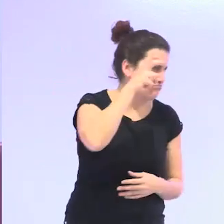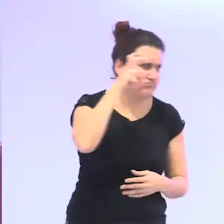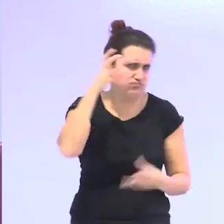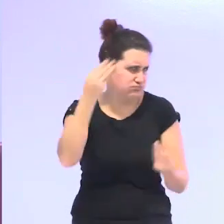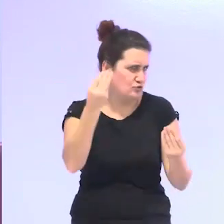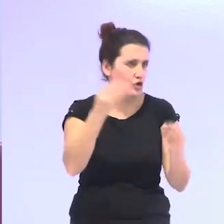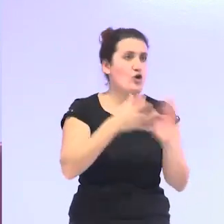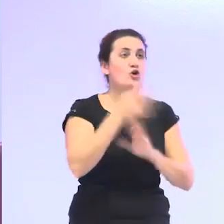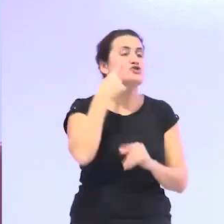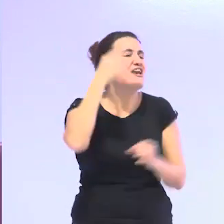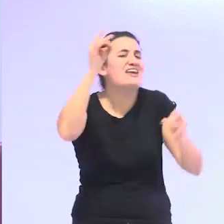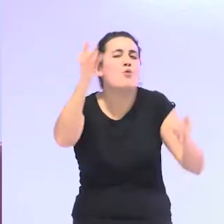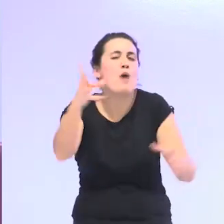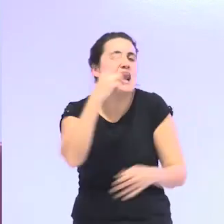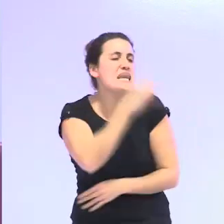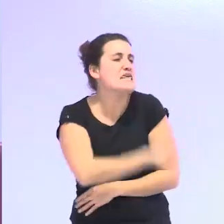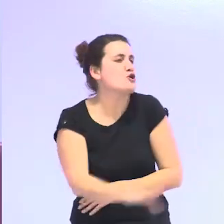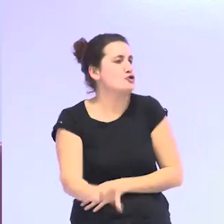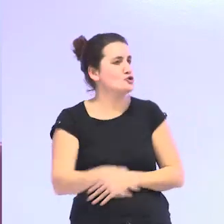son como niños